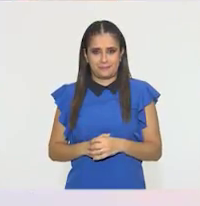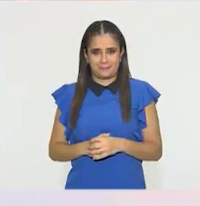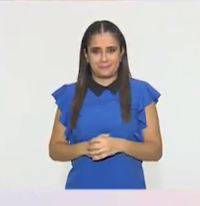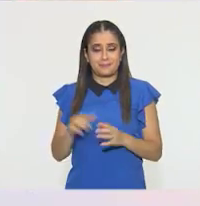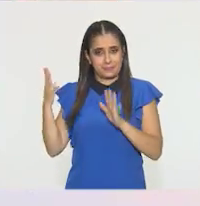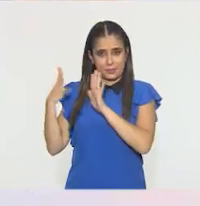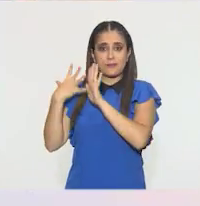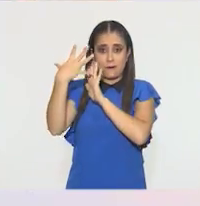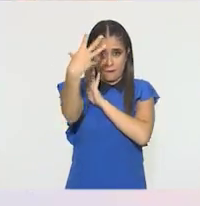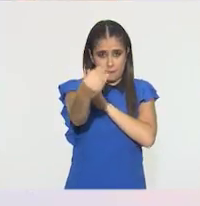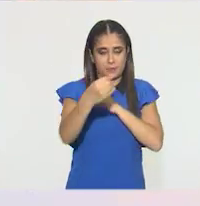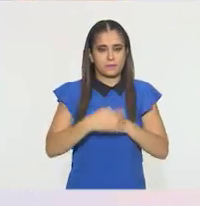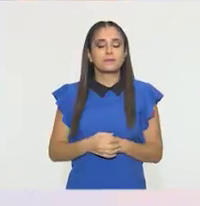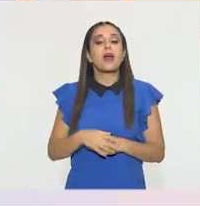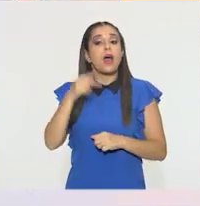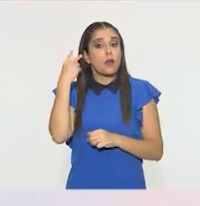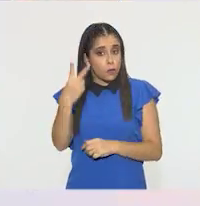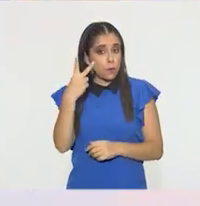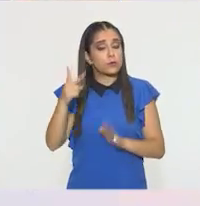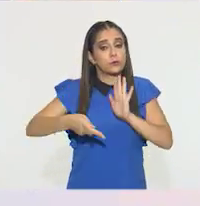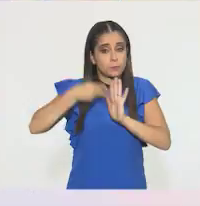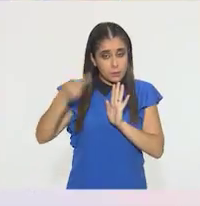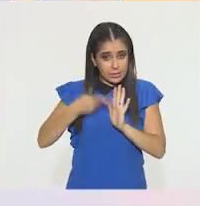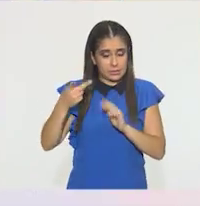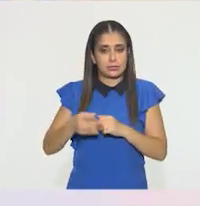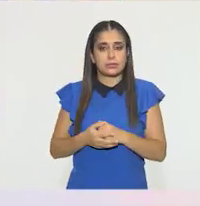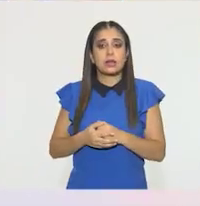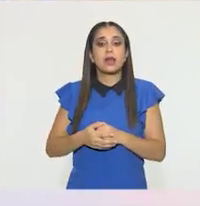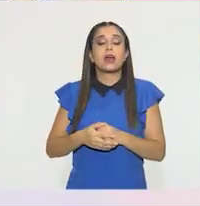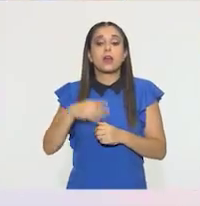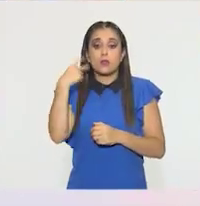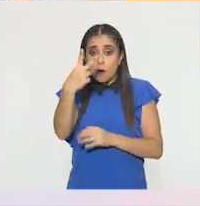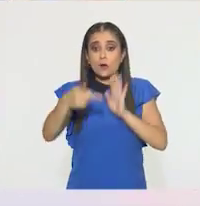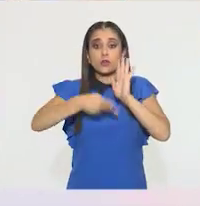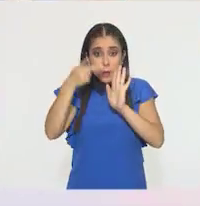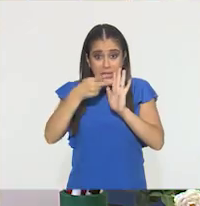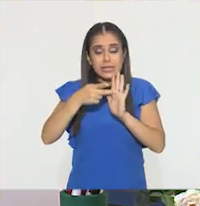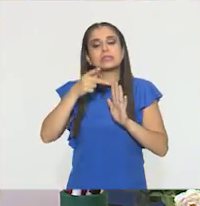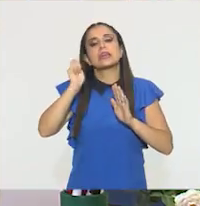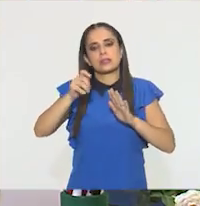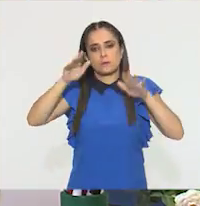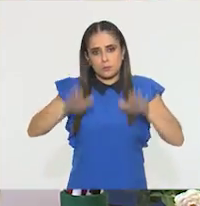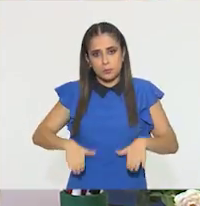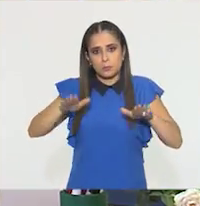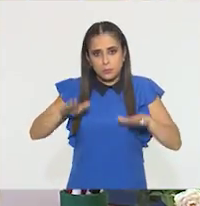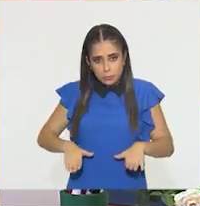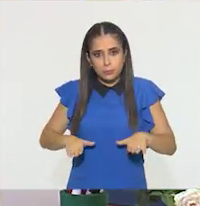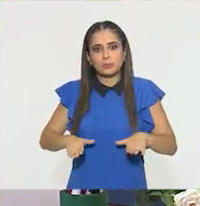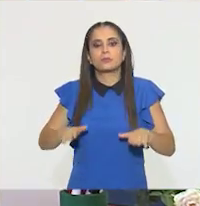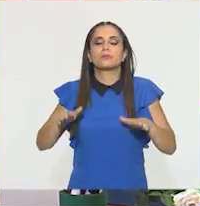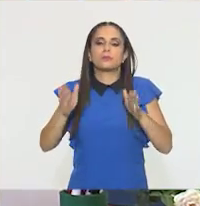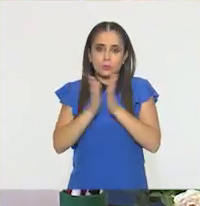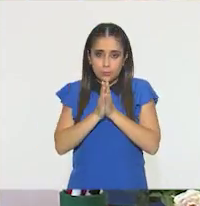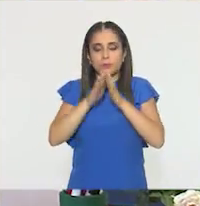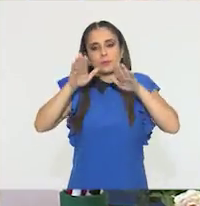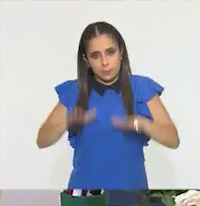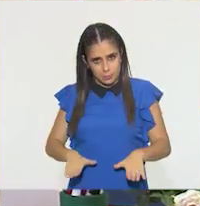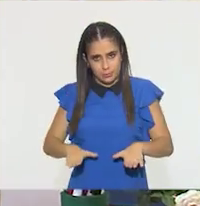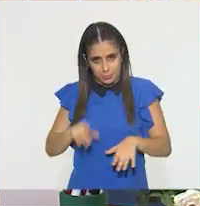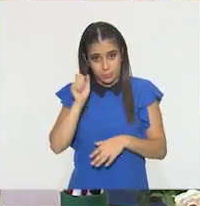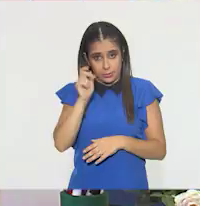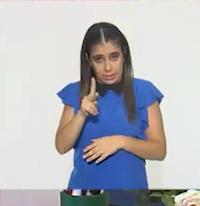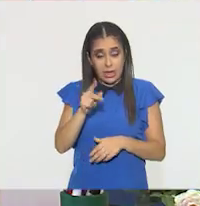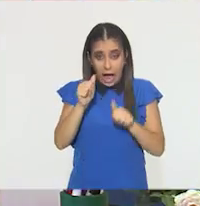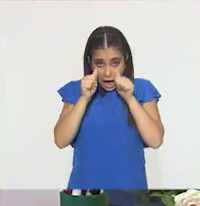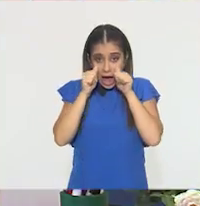Bien. Ahora, dos veces. Cuando digo vamos a golpear dos veces, es aplauso y bajo. Ok. Pongan atención.